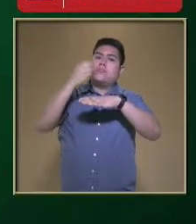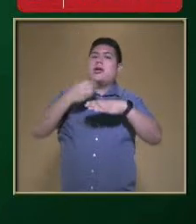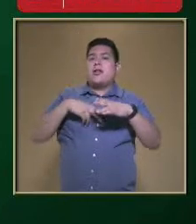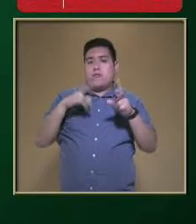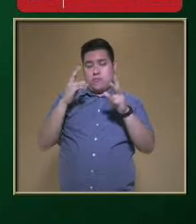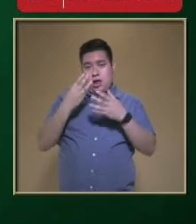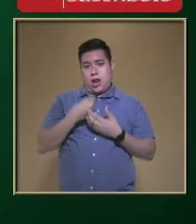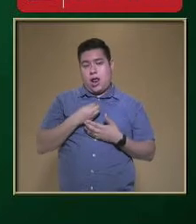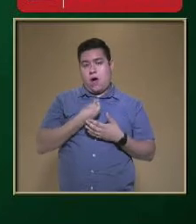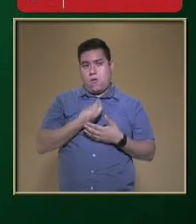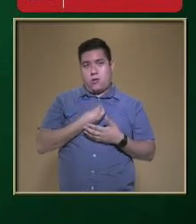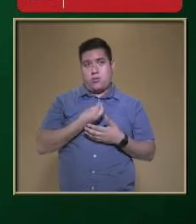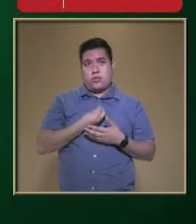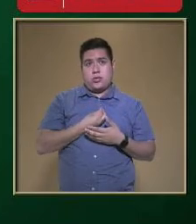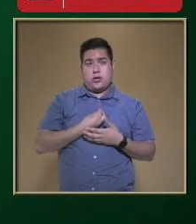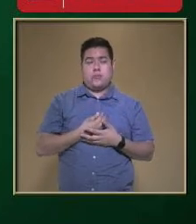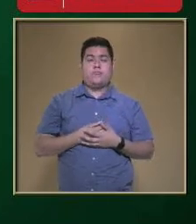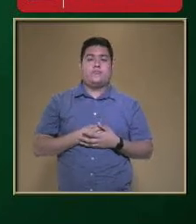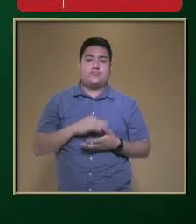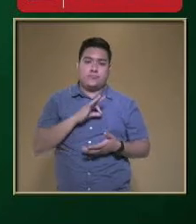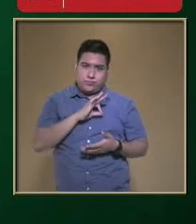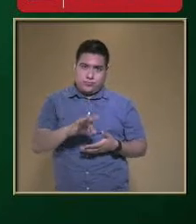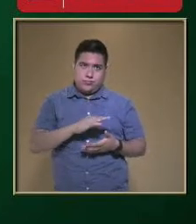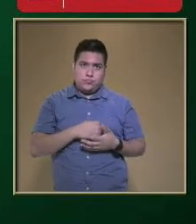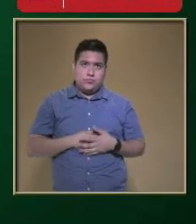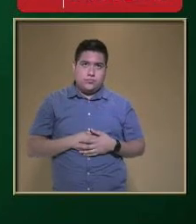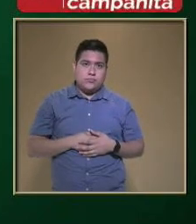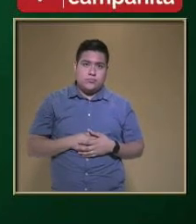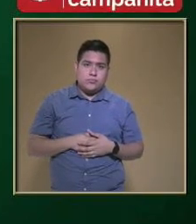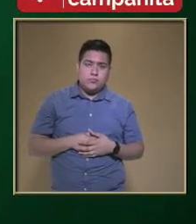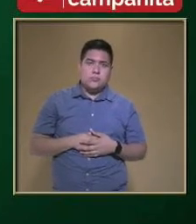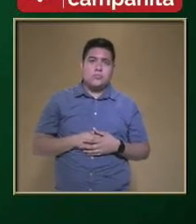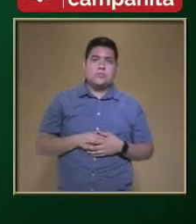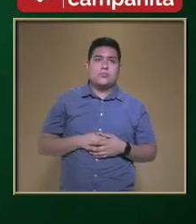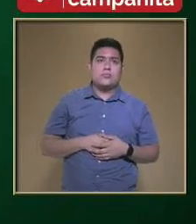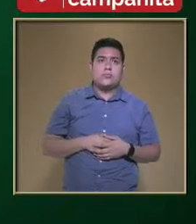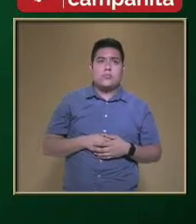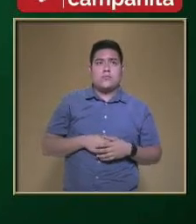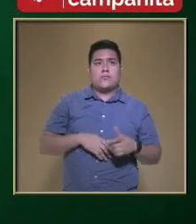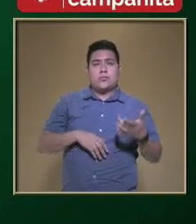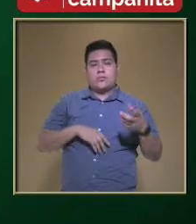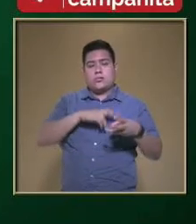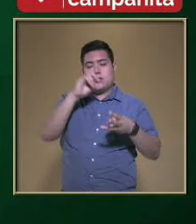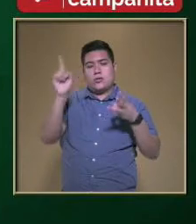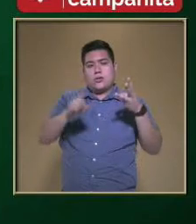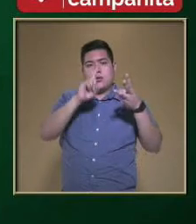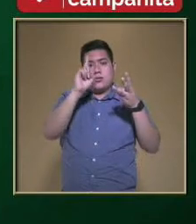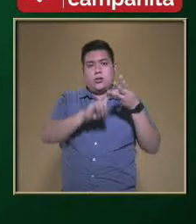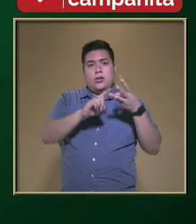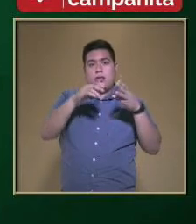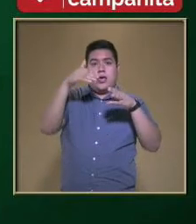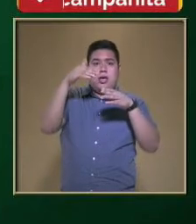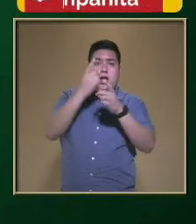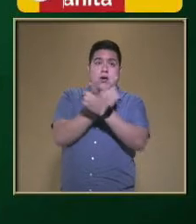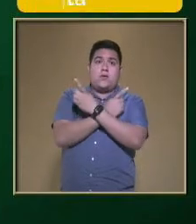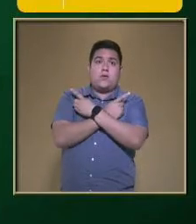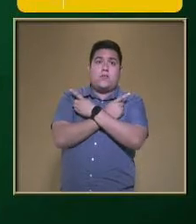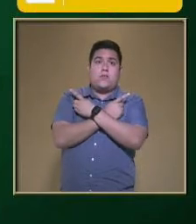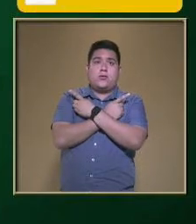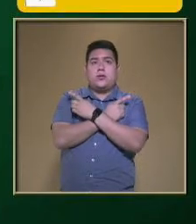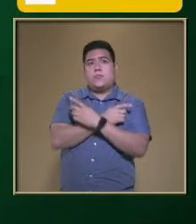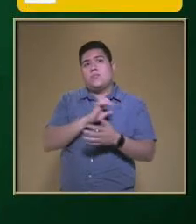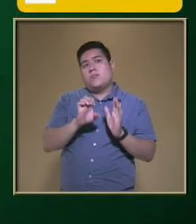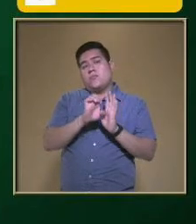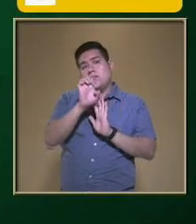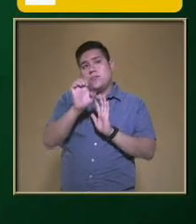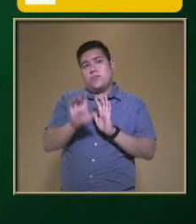Aguantan más Respirando bajo el agua De lo que Comúnmente se espera Y otras adaptaciones De comportamiento Para poderse nutrir Pues